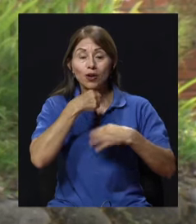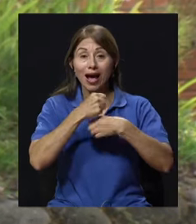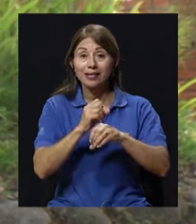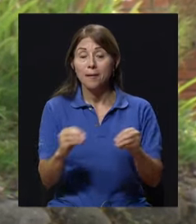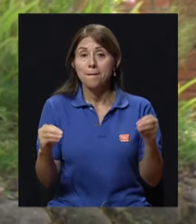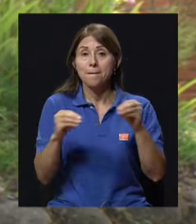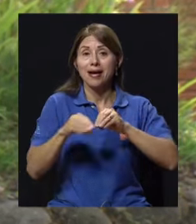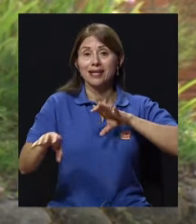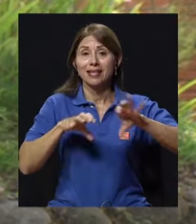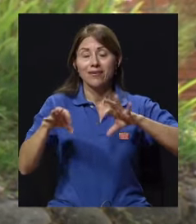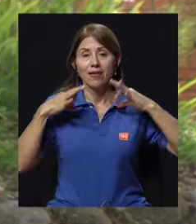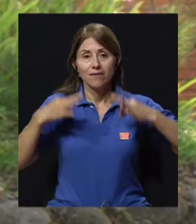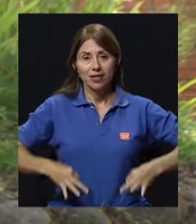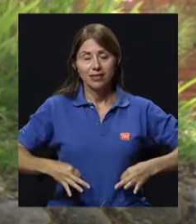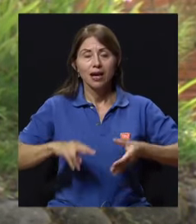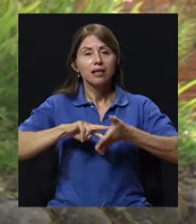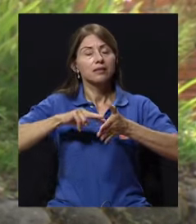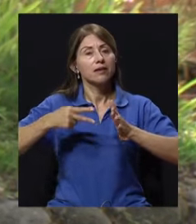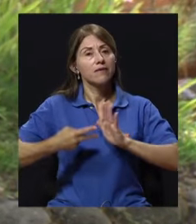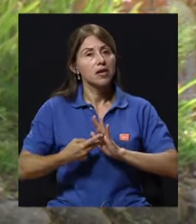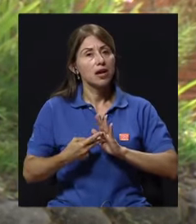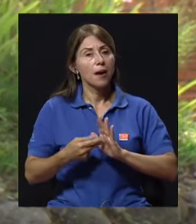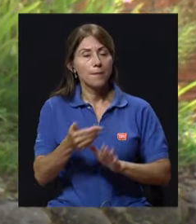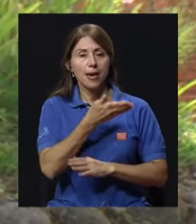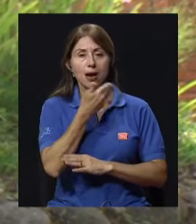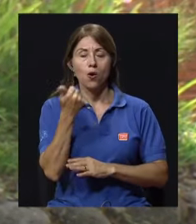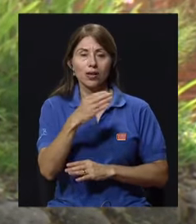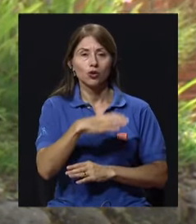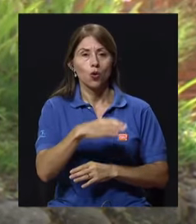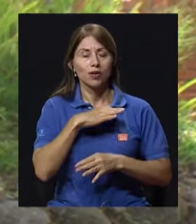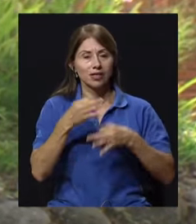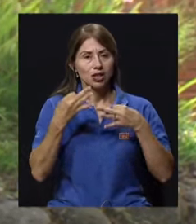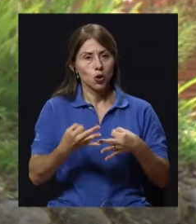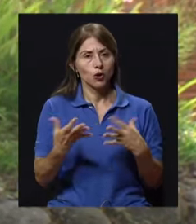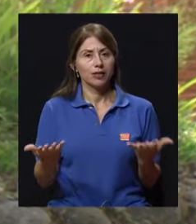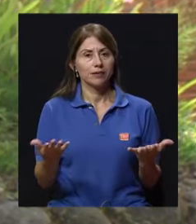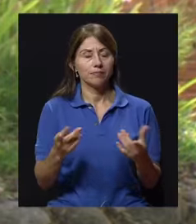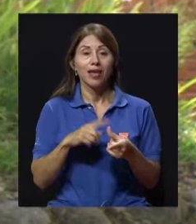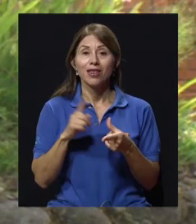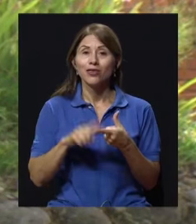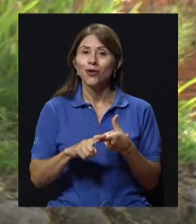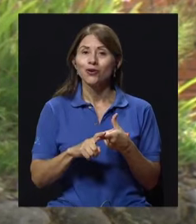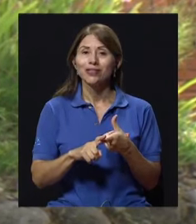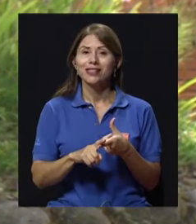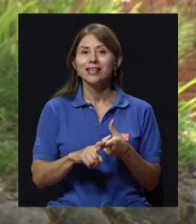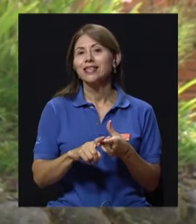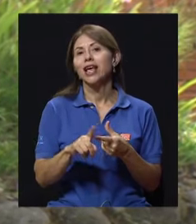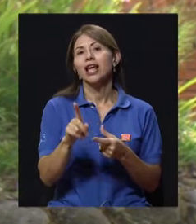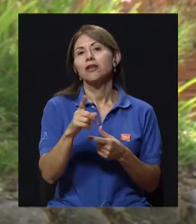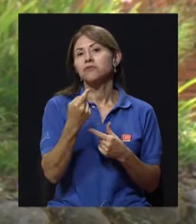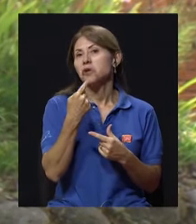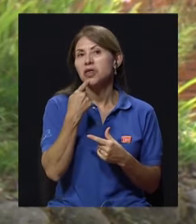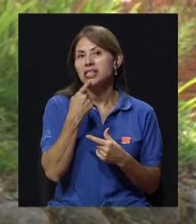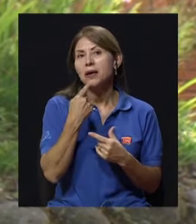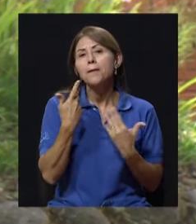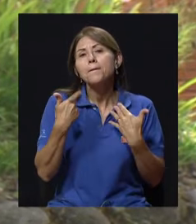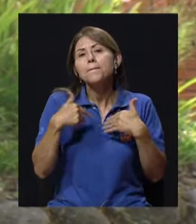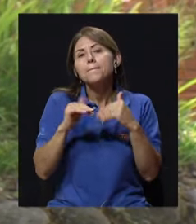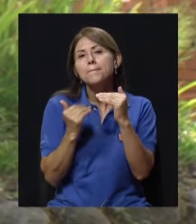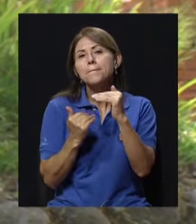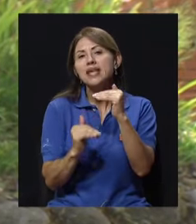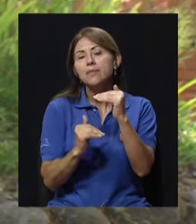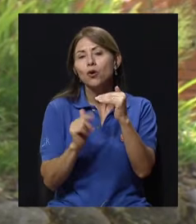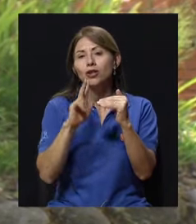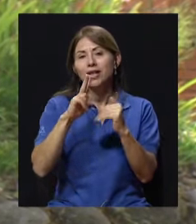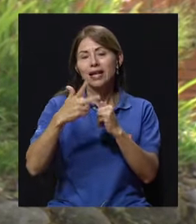mejores condiciones va a tener. Entonces no quitan que solo tres veces por semana, mínimo tres veces